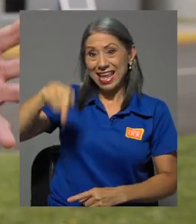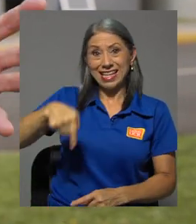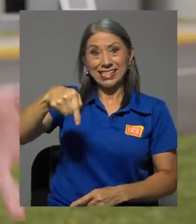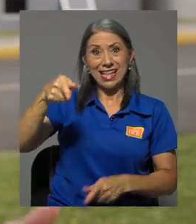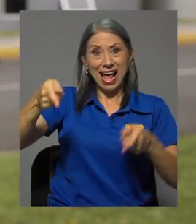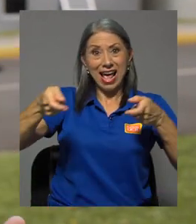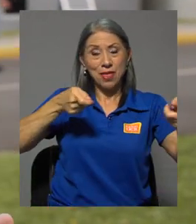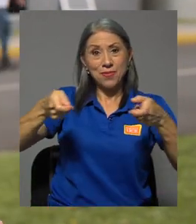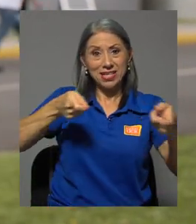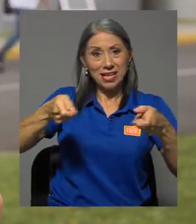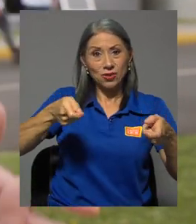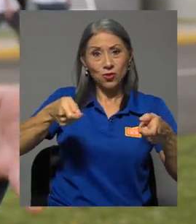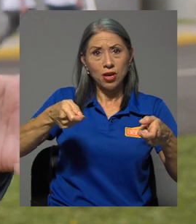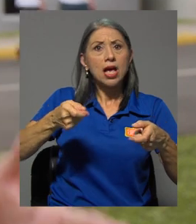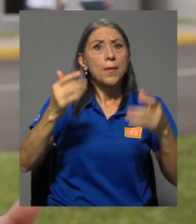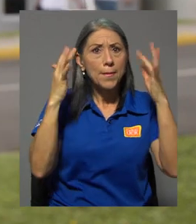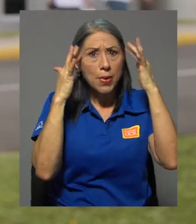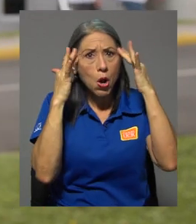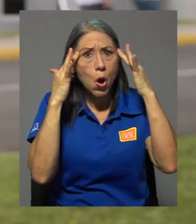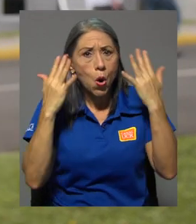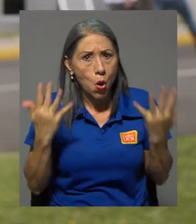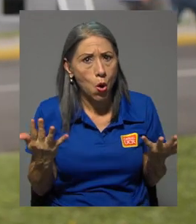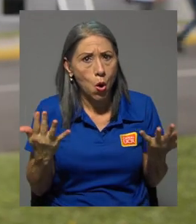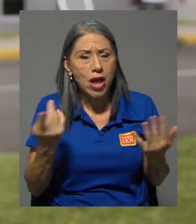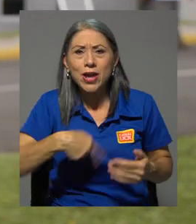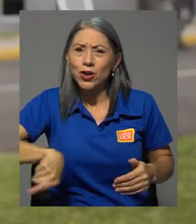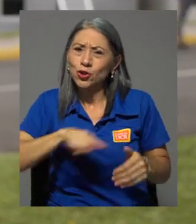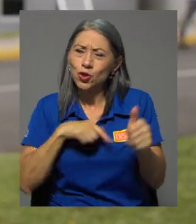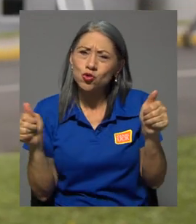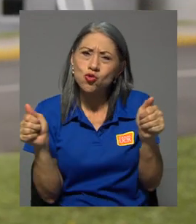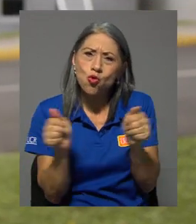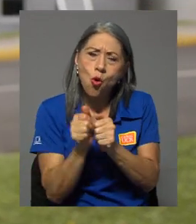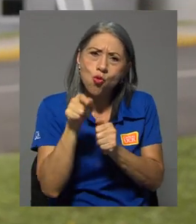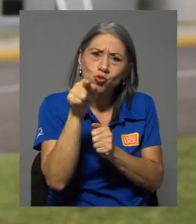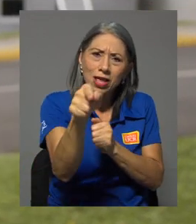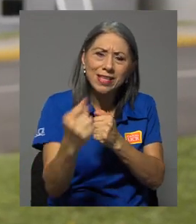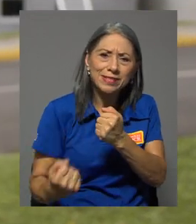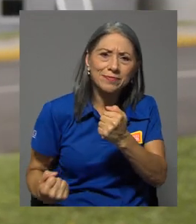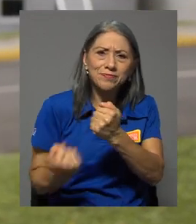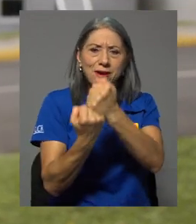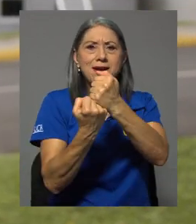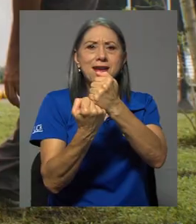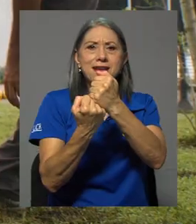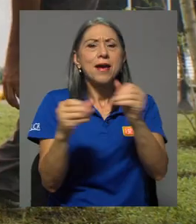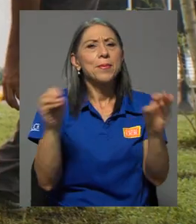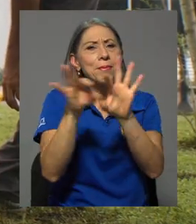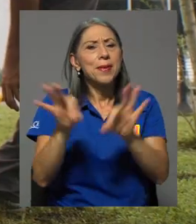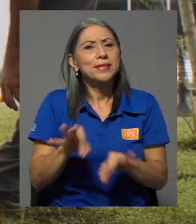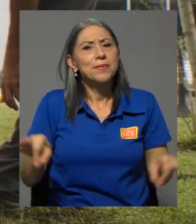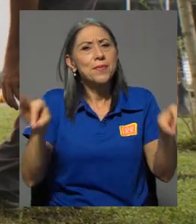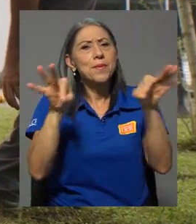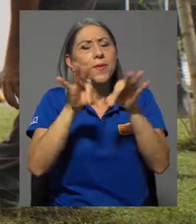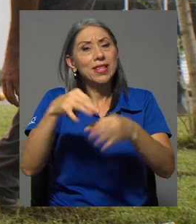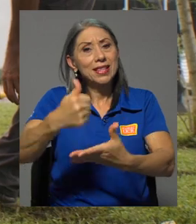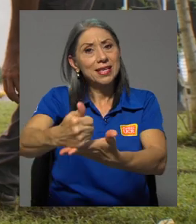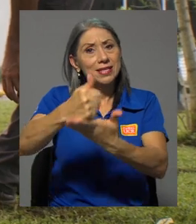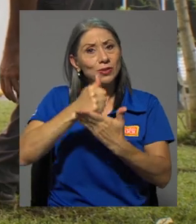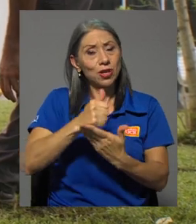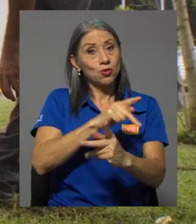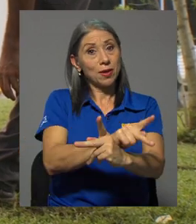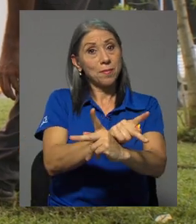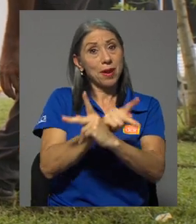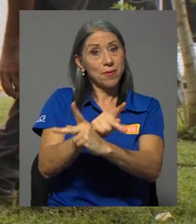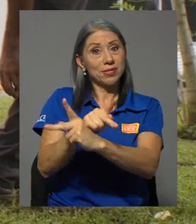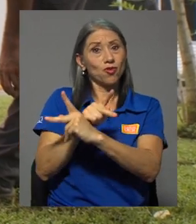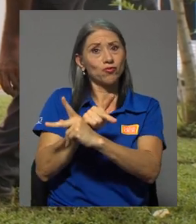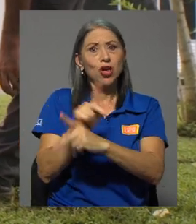está muy preocupada y estamos con ustedes y lo más importante es que nos ayude en la prevención